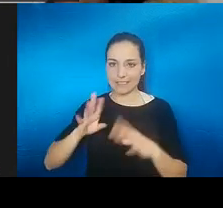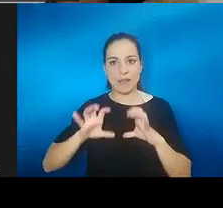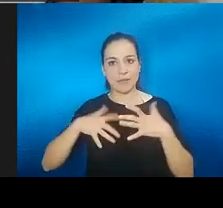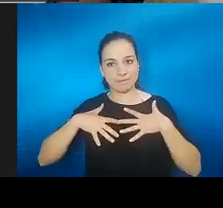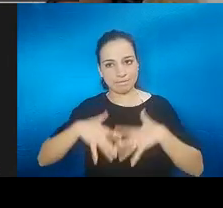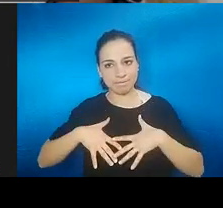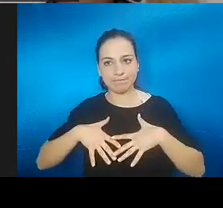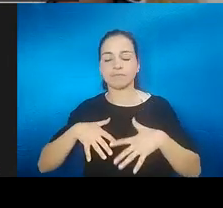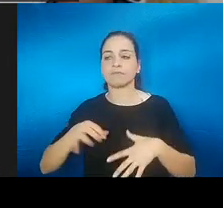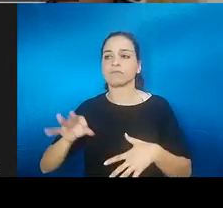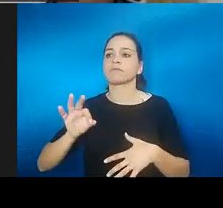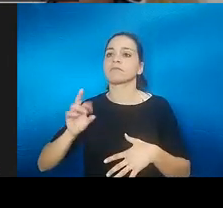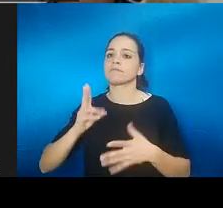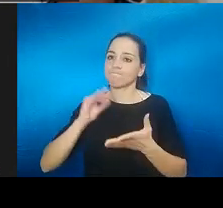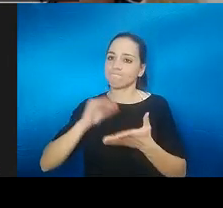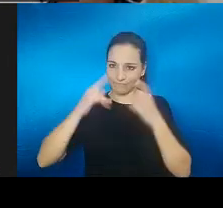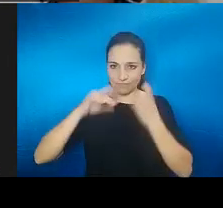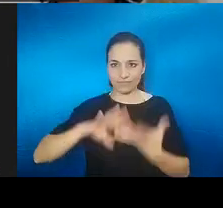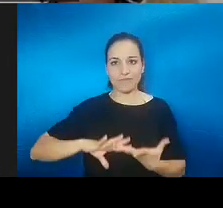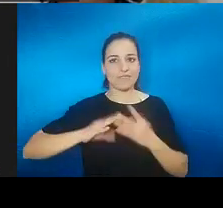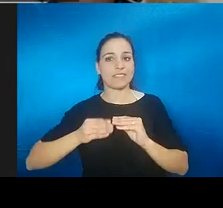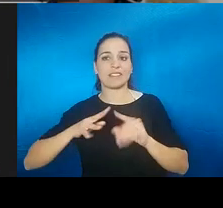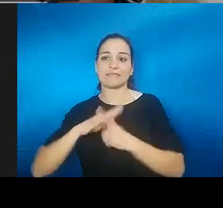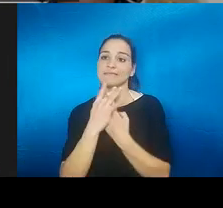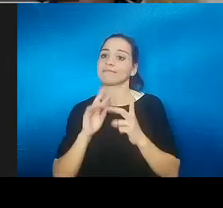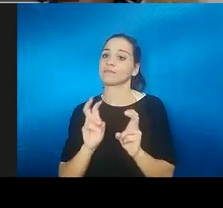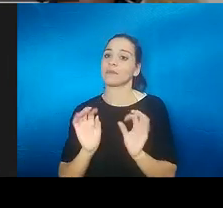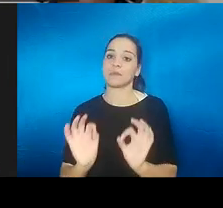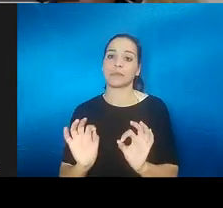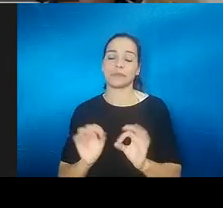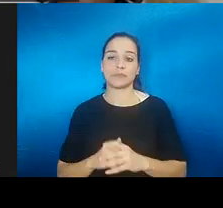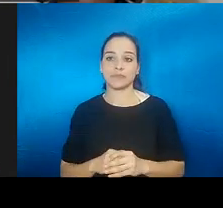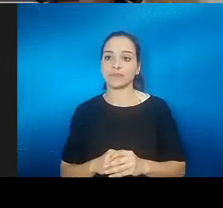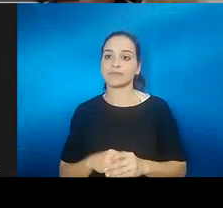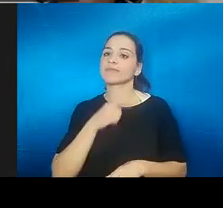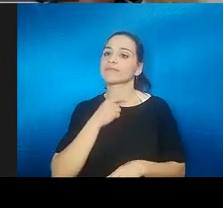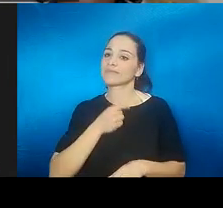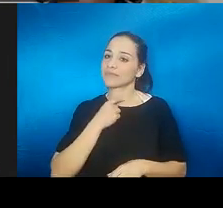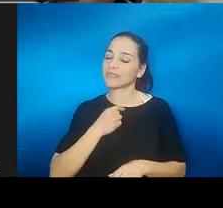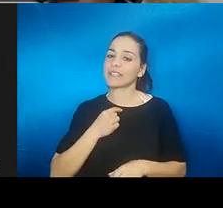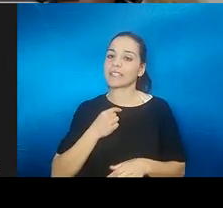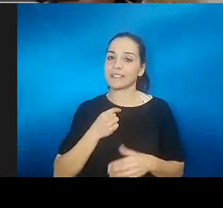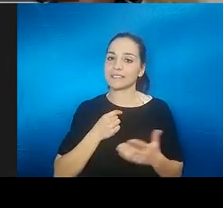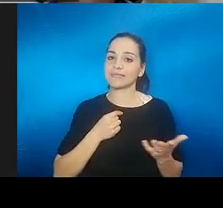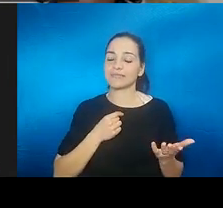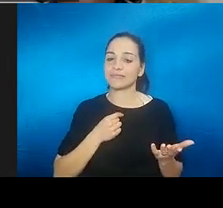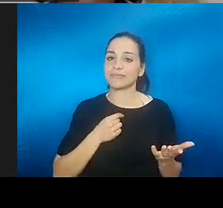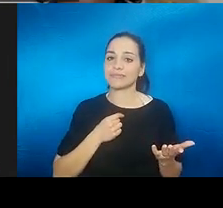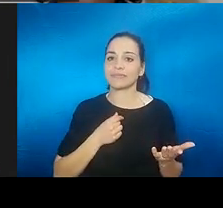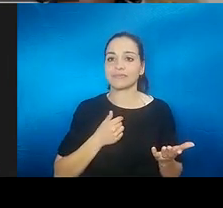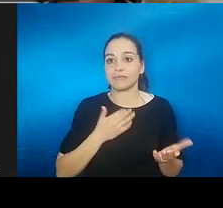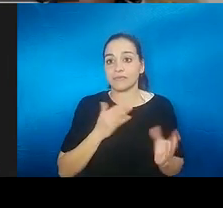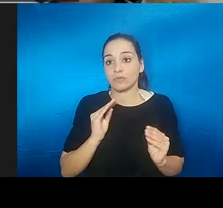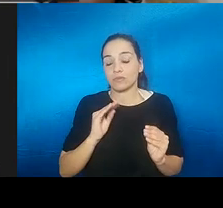adaptarnos a esta nueva situación. Y sí que me gustaría, pues igual no es muy personal,